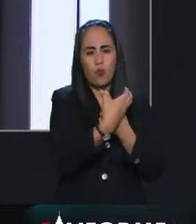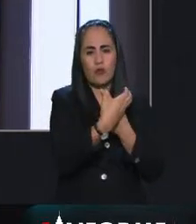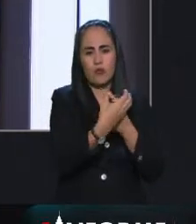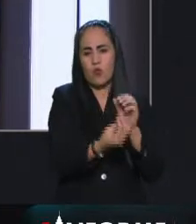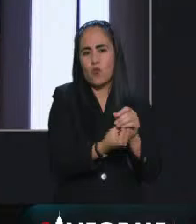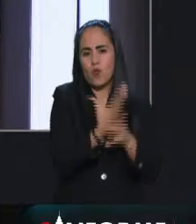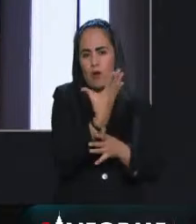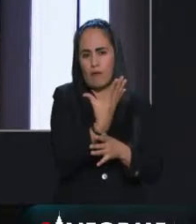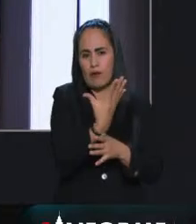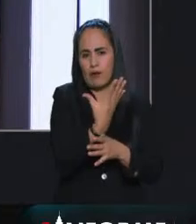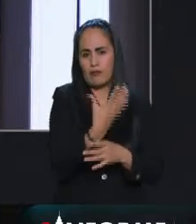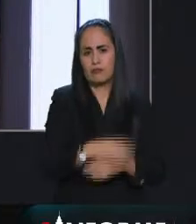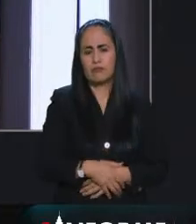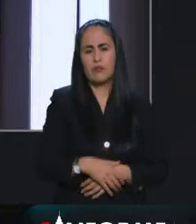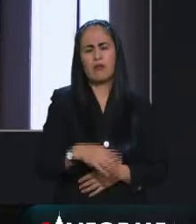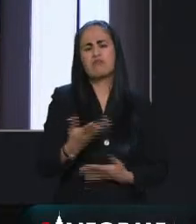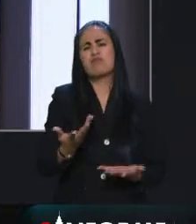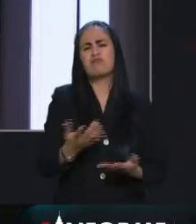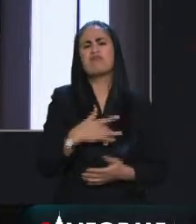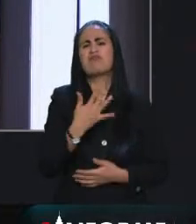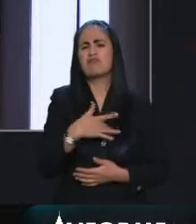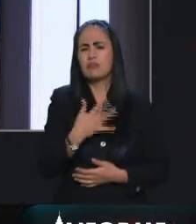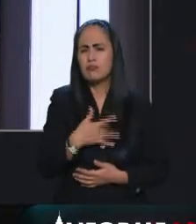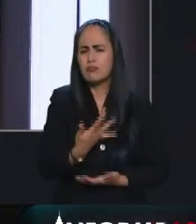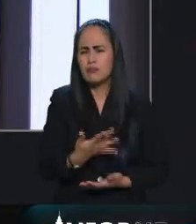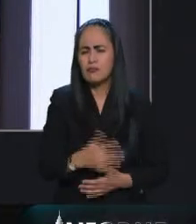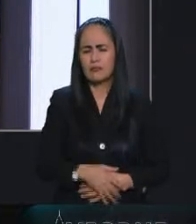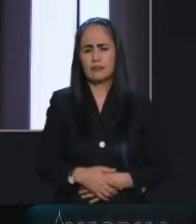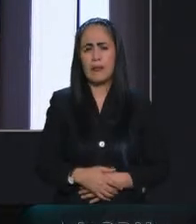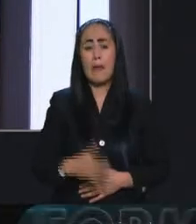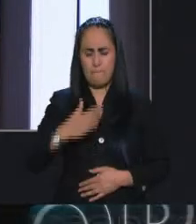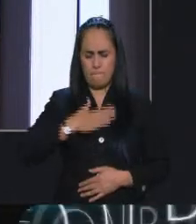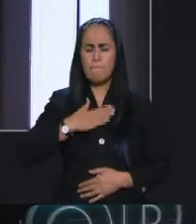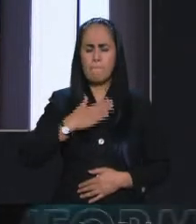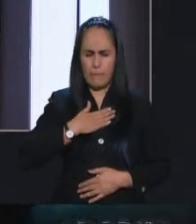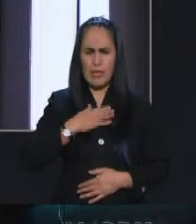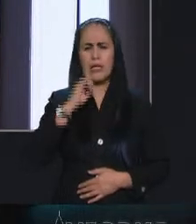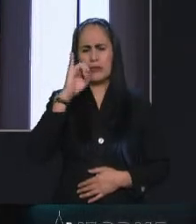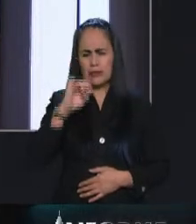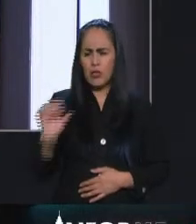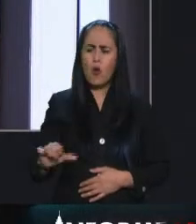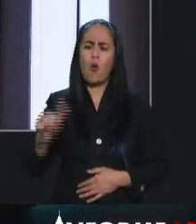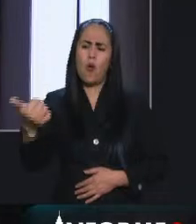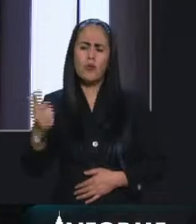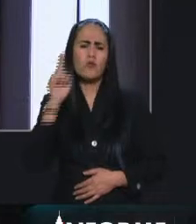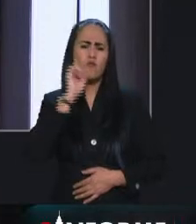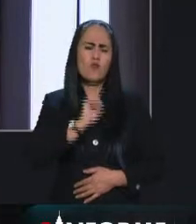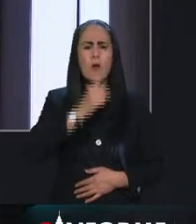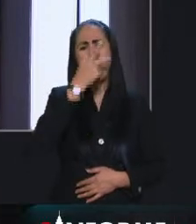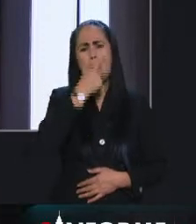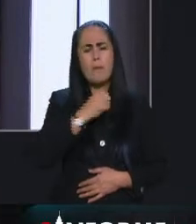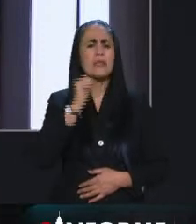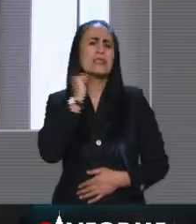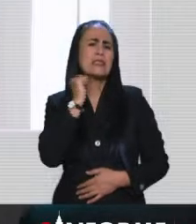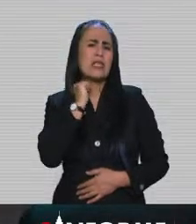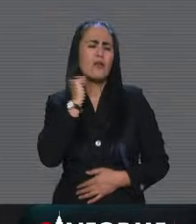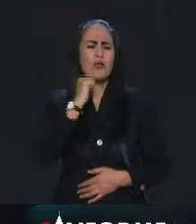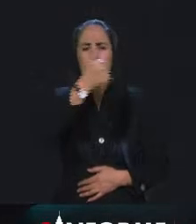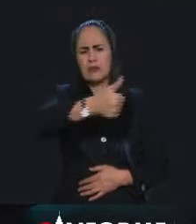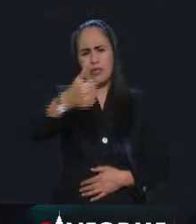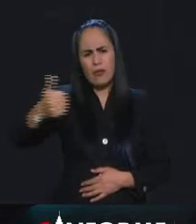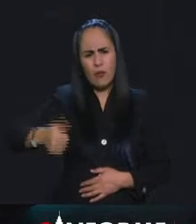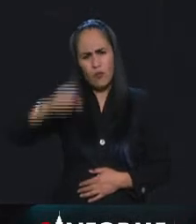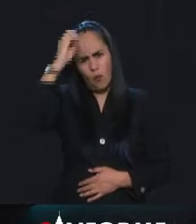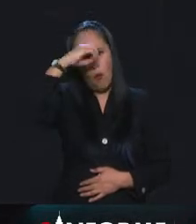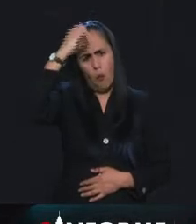Por supuesto que hay una posición mía y de otros y otras senadoras y senadores. Es decir, no